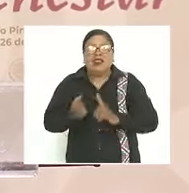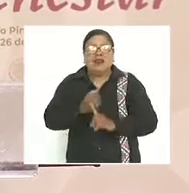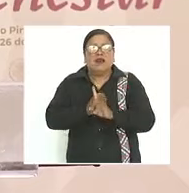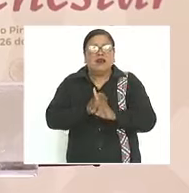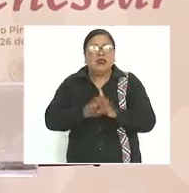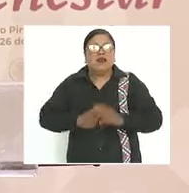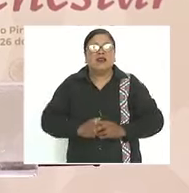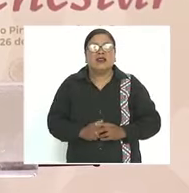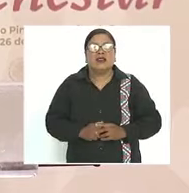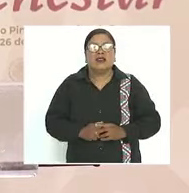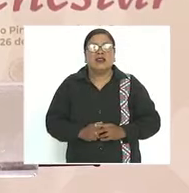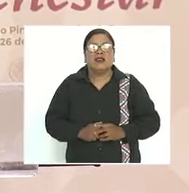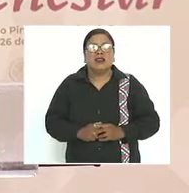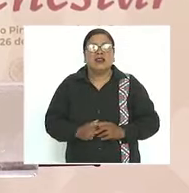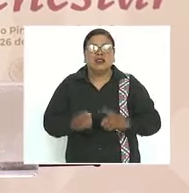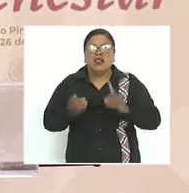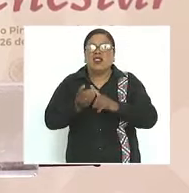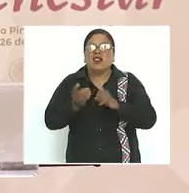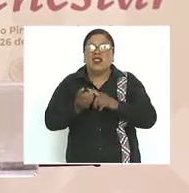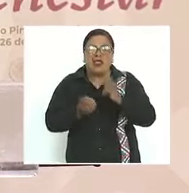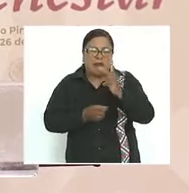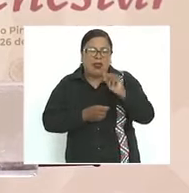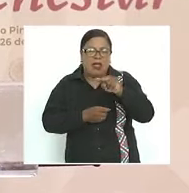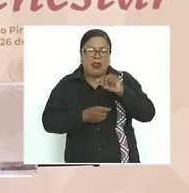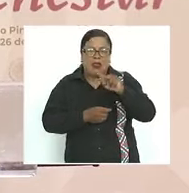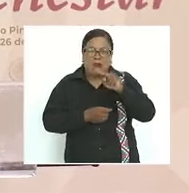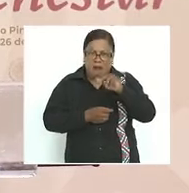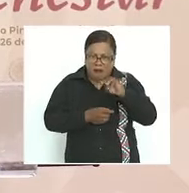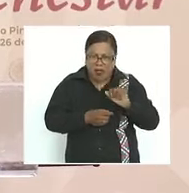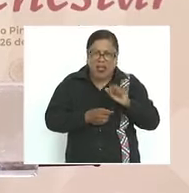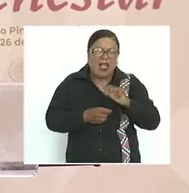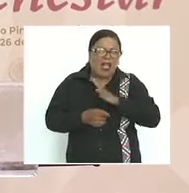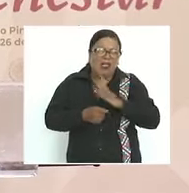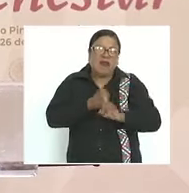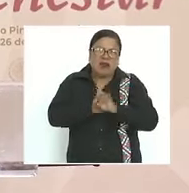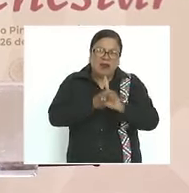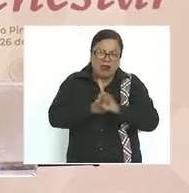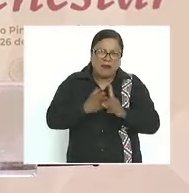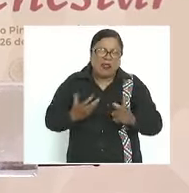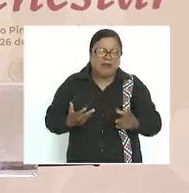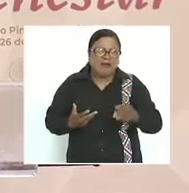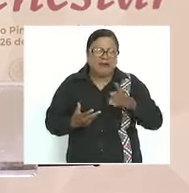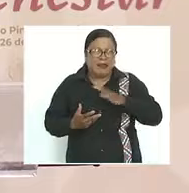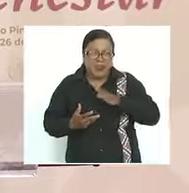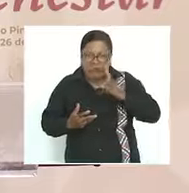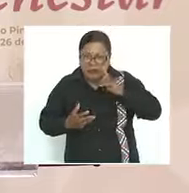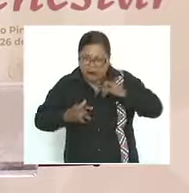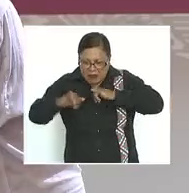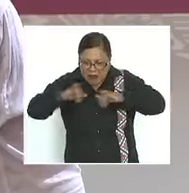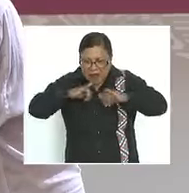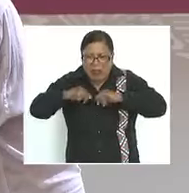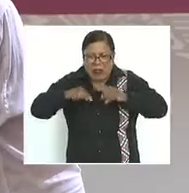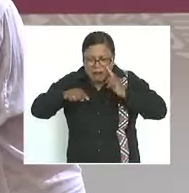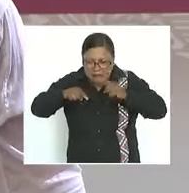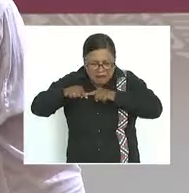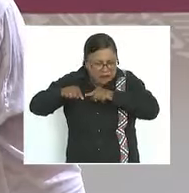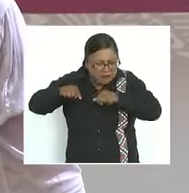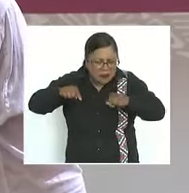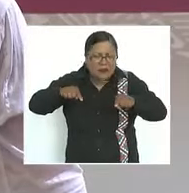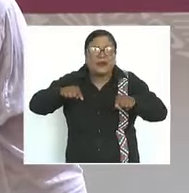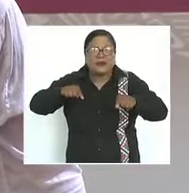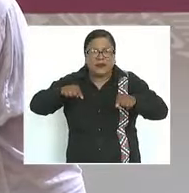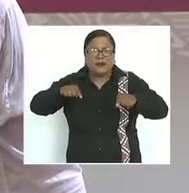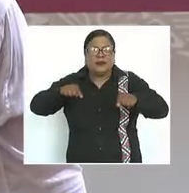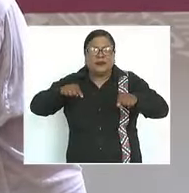del canal de Panamá ustedes ven un mapa y se van a dar cuenta